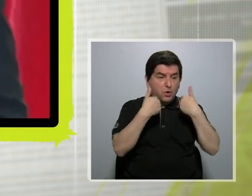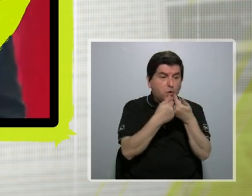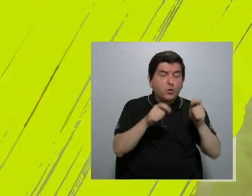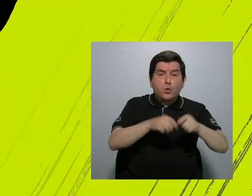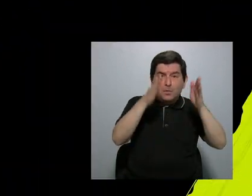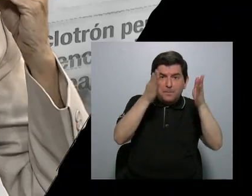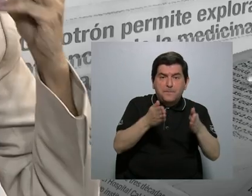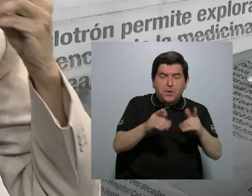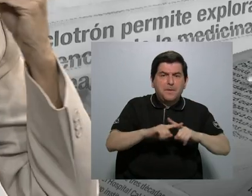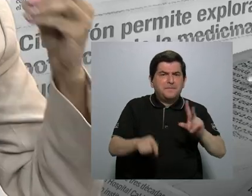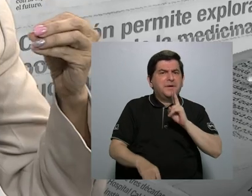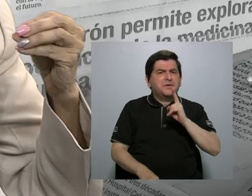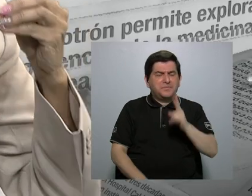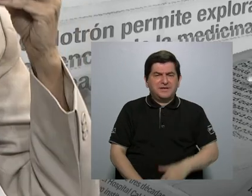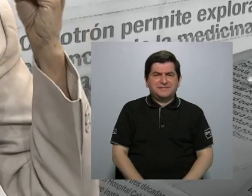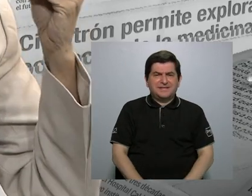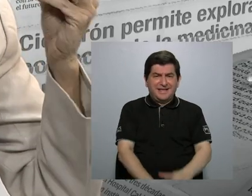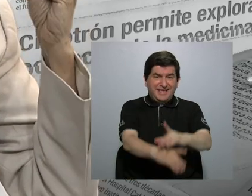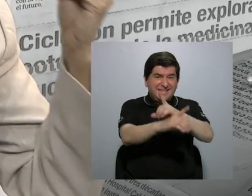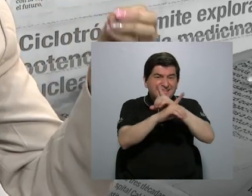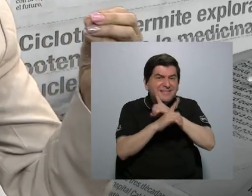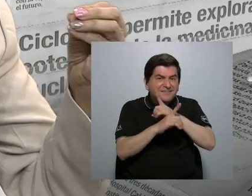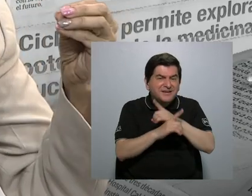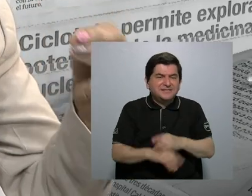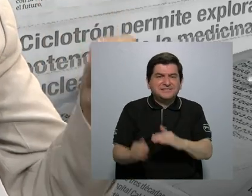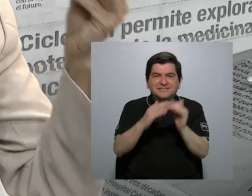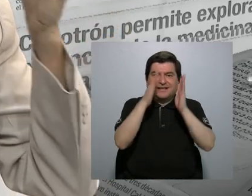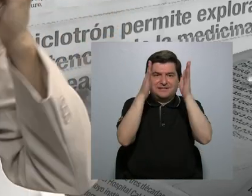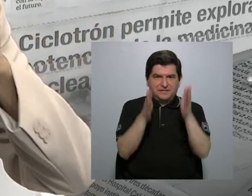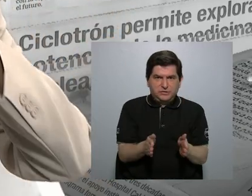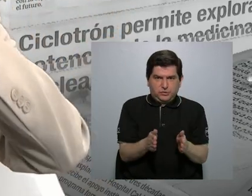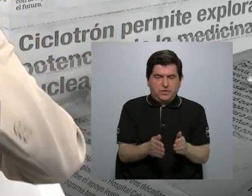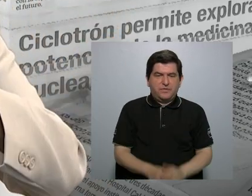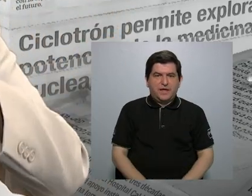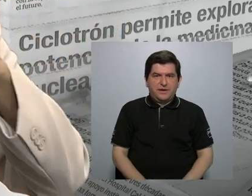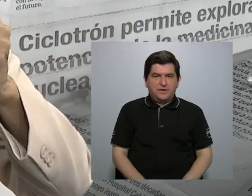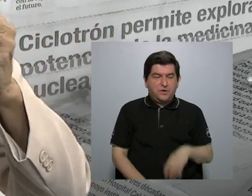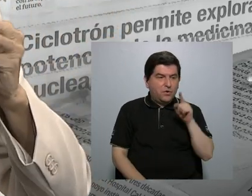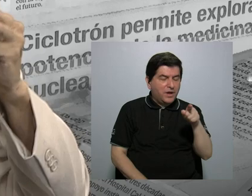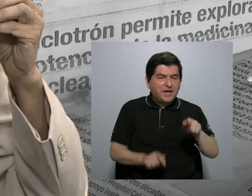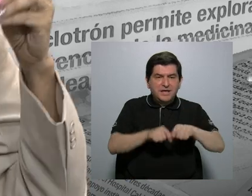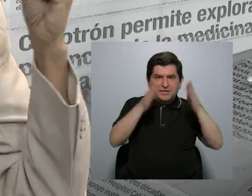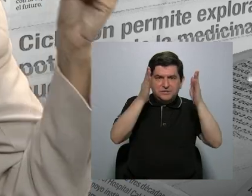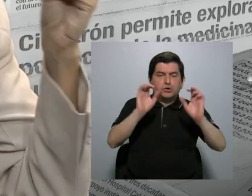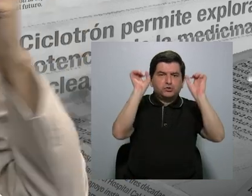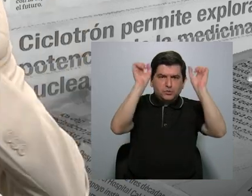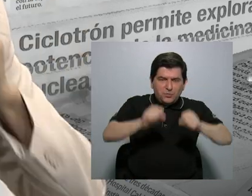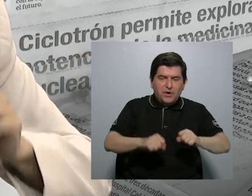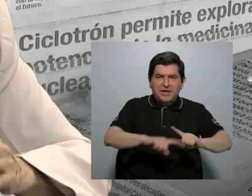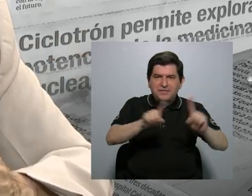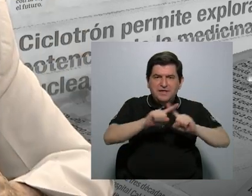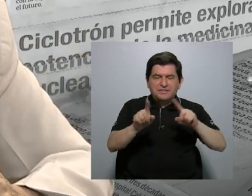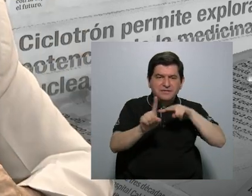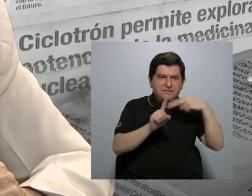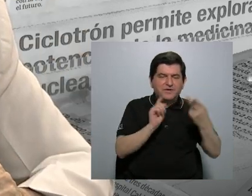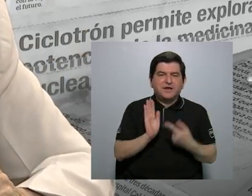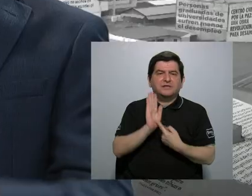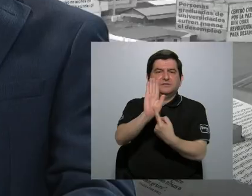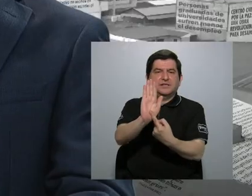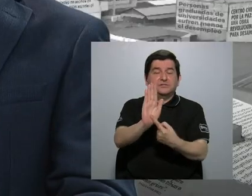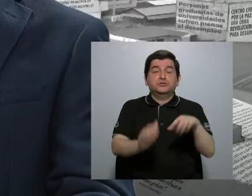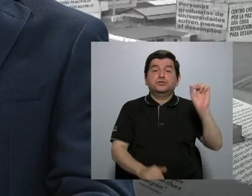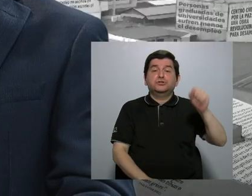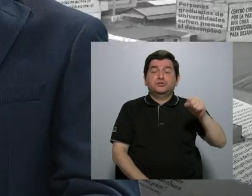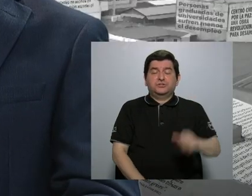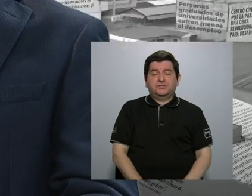periodistas, pero en realidad es defensa de los ciudadanos para que esos periodistas puedan llevar diferentes visiones. Sí,